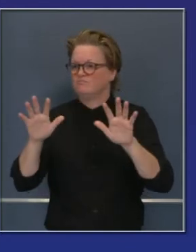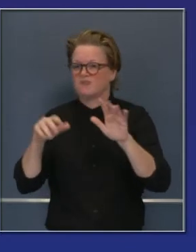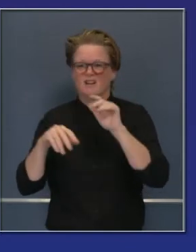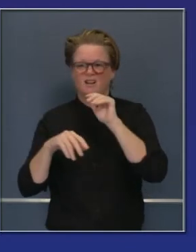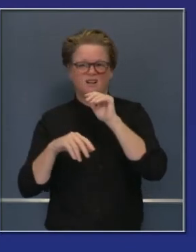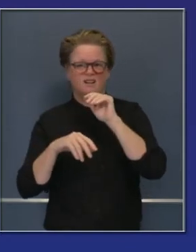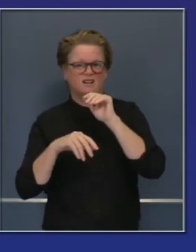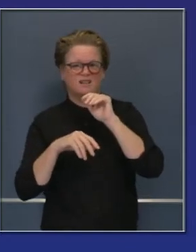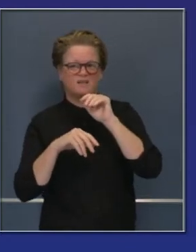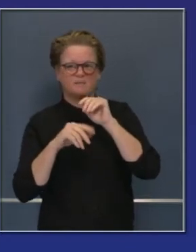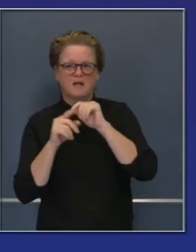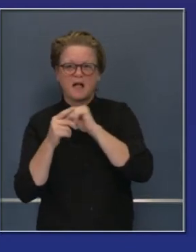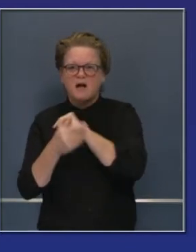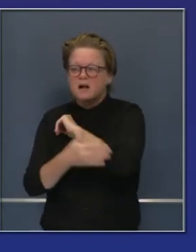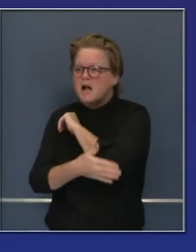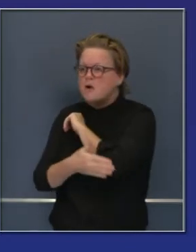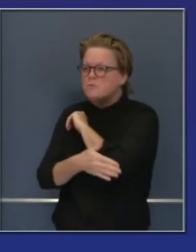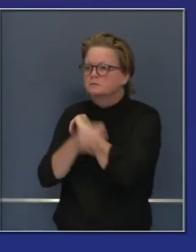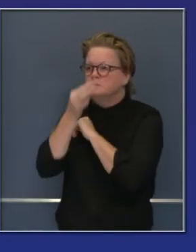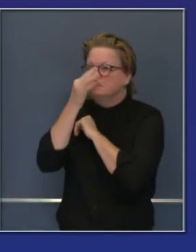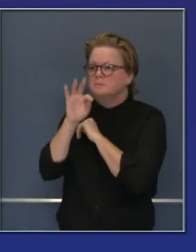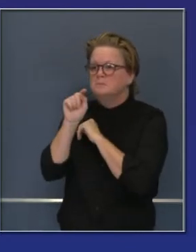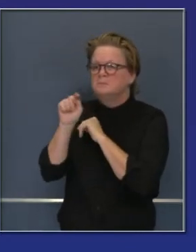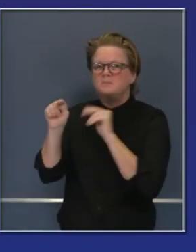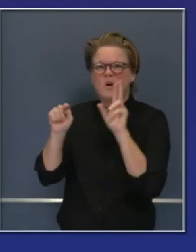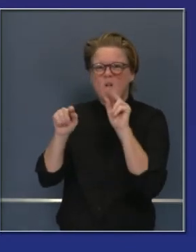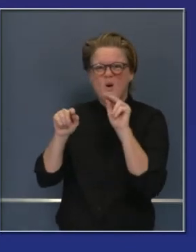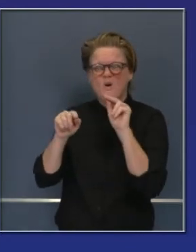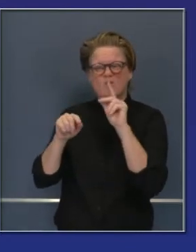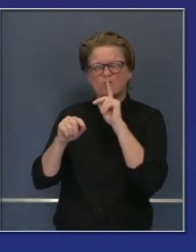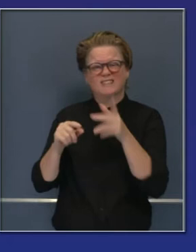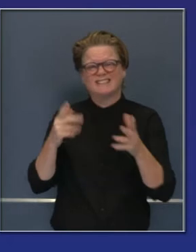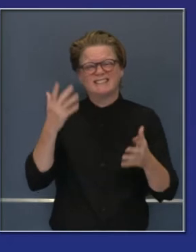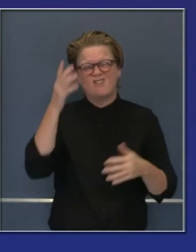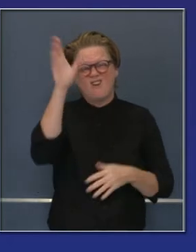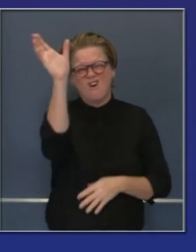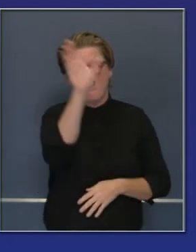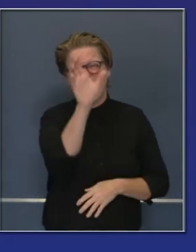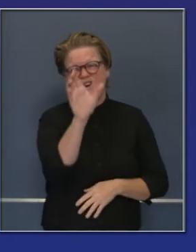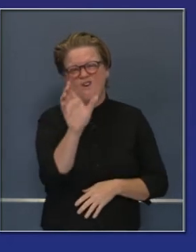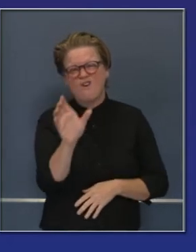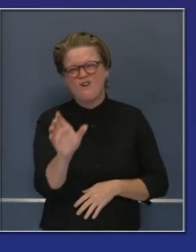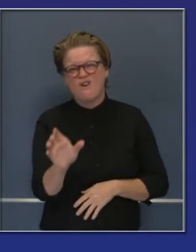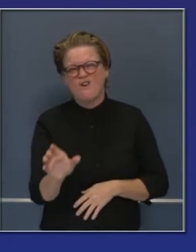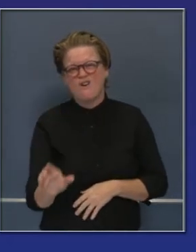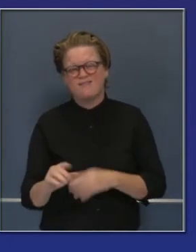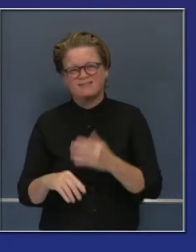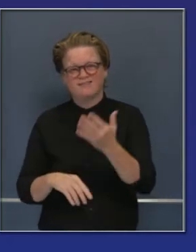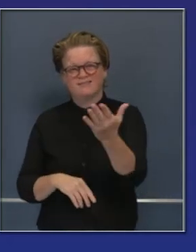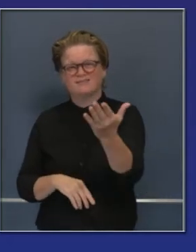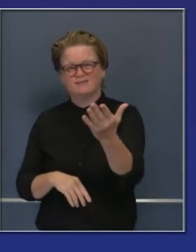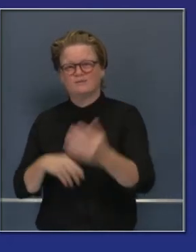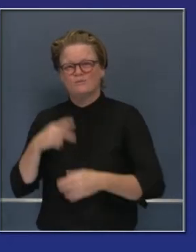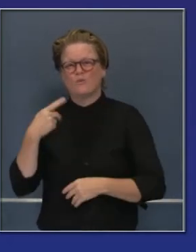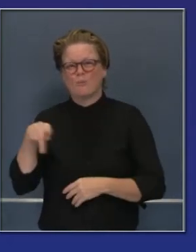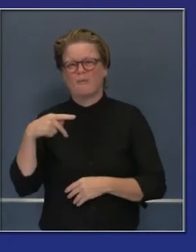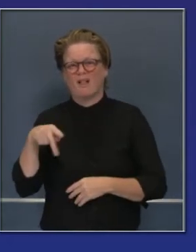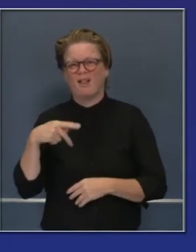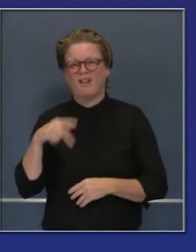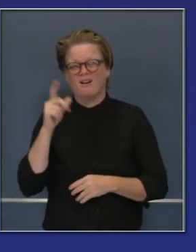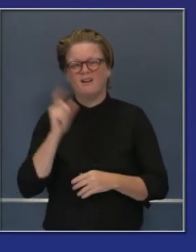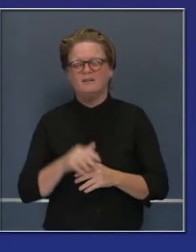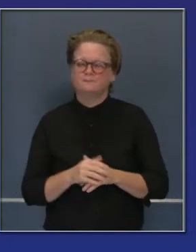en el índice de transmisión. No solo en algunos condados, no solo una o dos regiones del estado, sino por todo el estado.